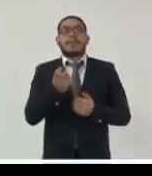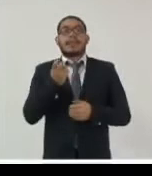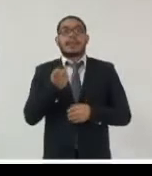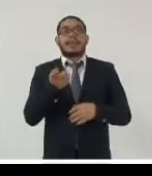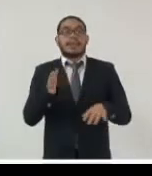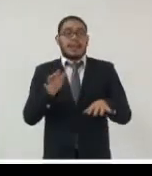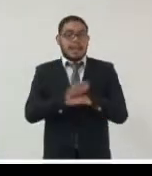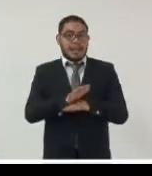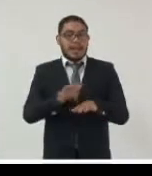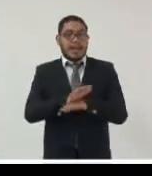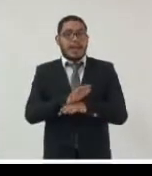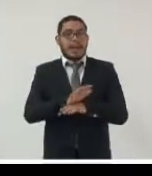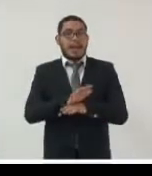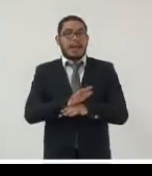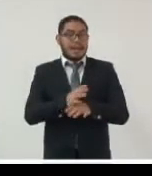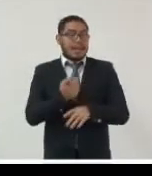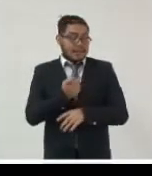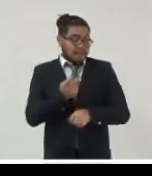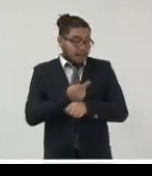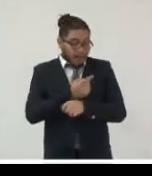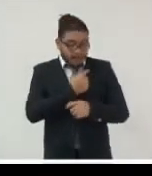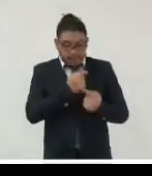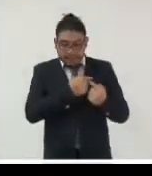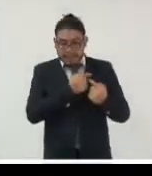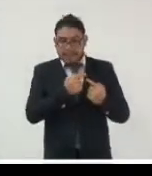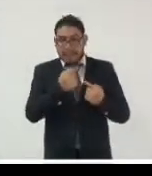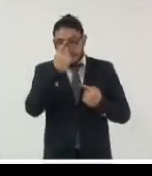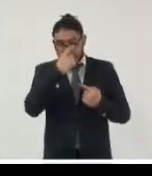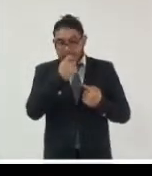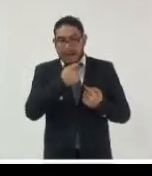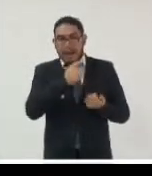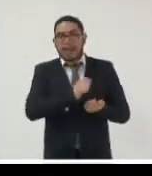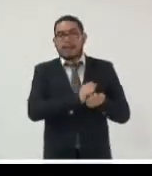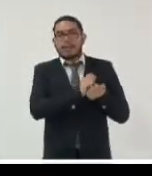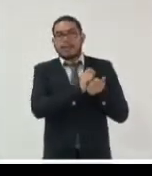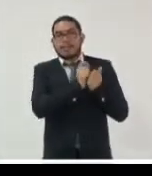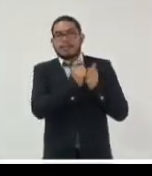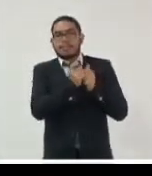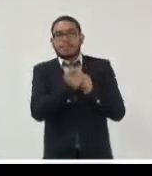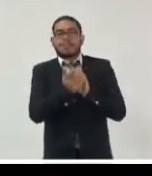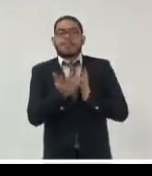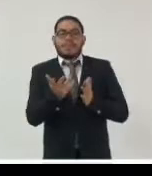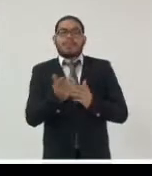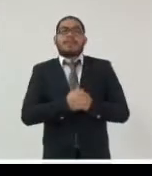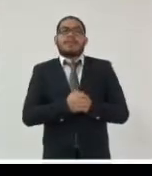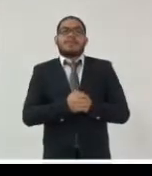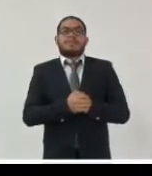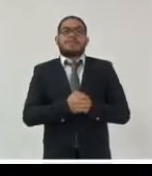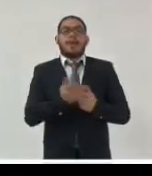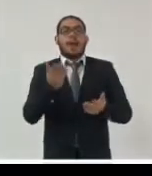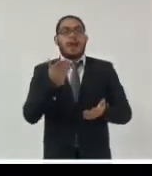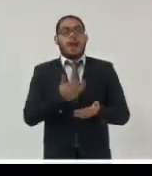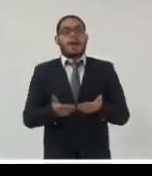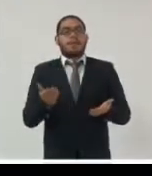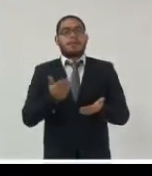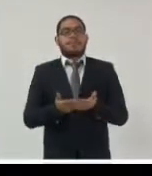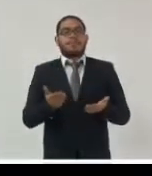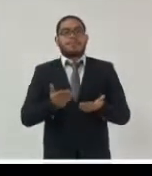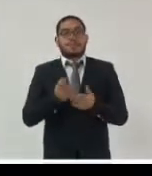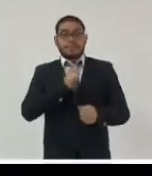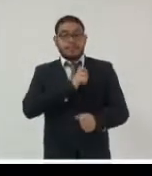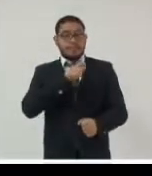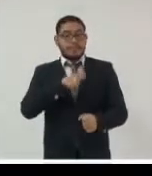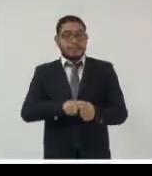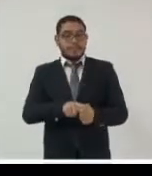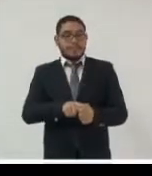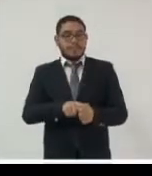ocurriendo está ocurriendo es que para que este documento de archivo ahora que es especial